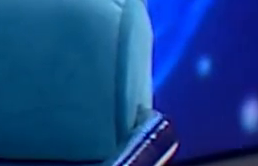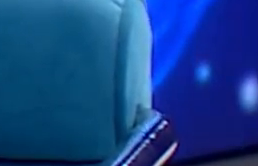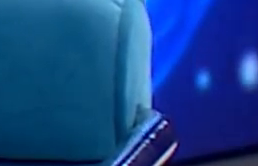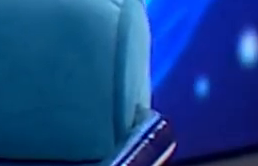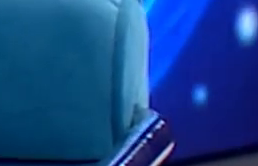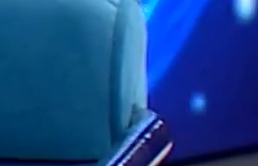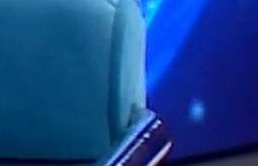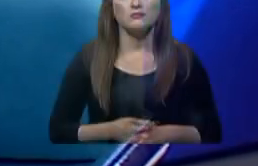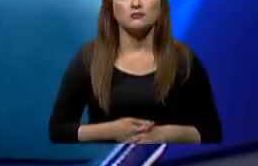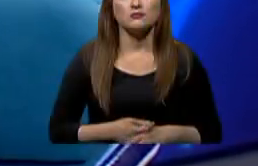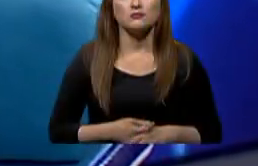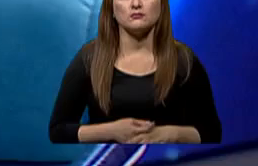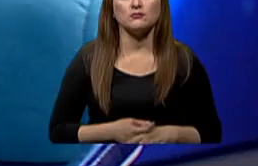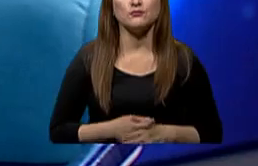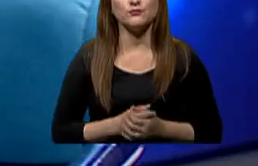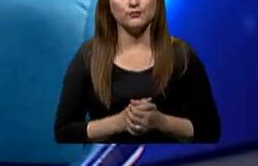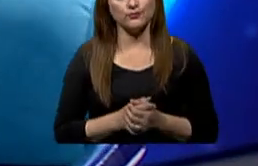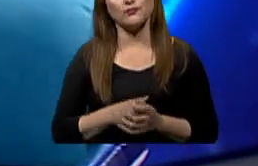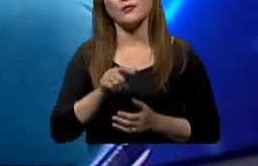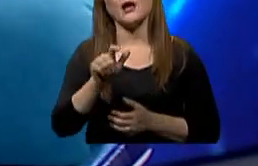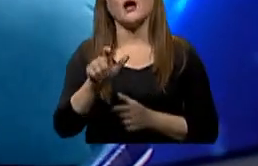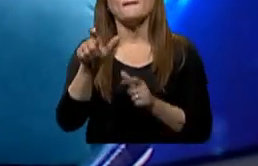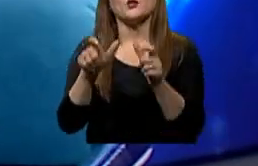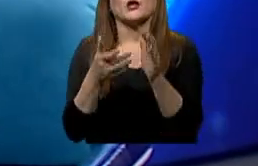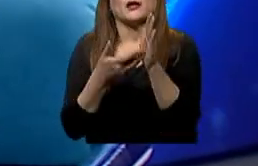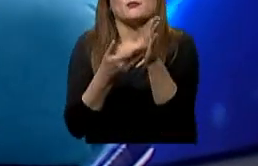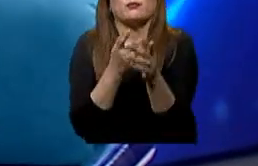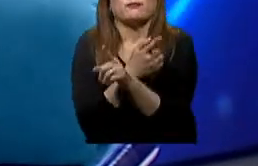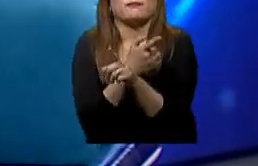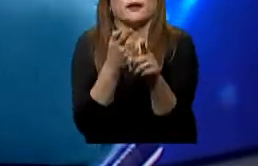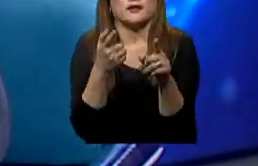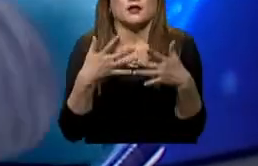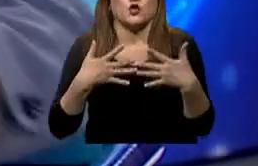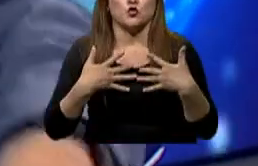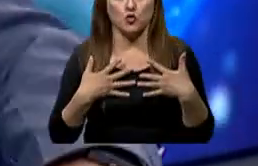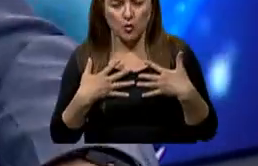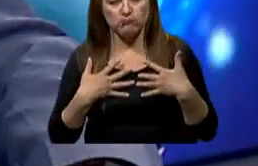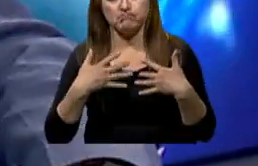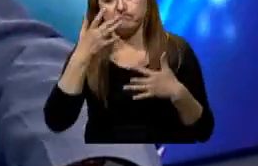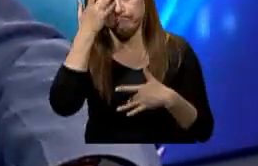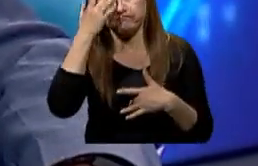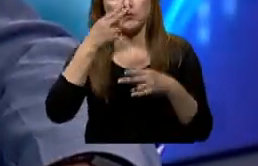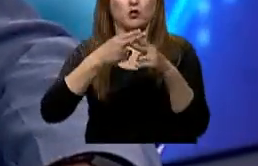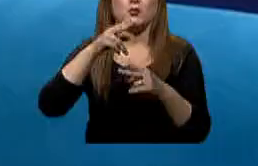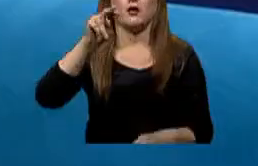cansado o realmente tengo un problema de sueño donde me puedo inclusive dormir al manejar?